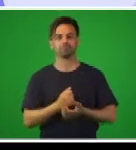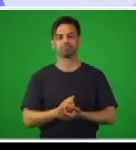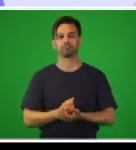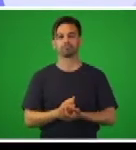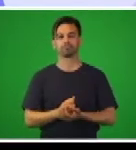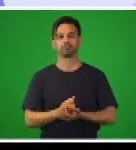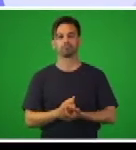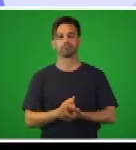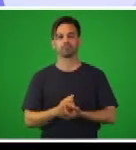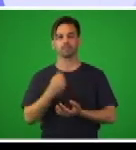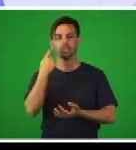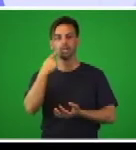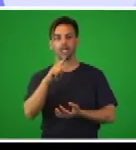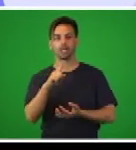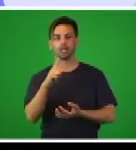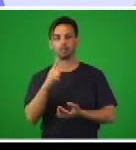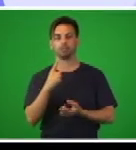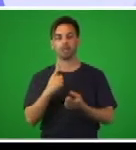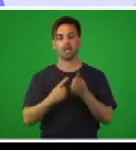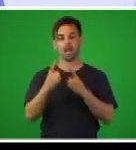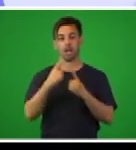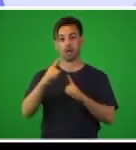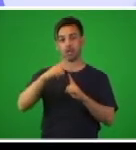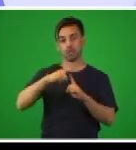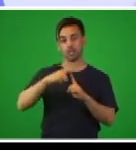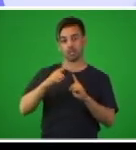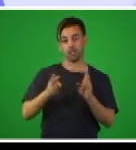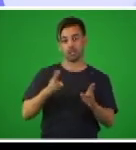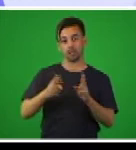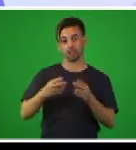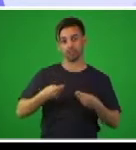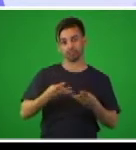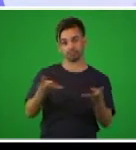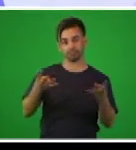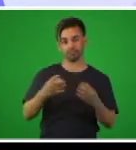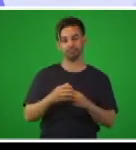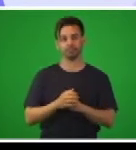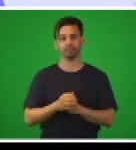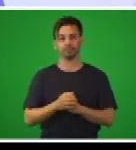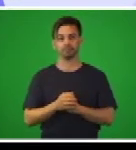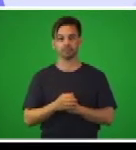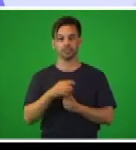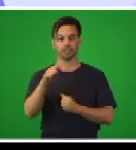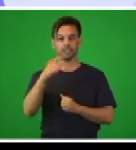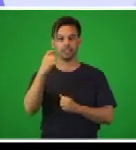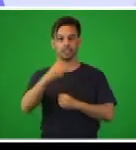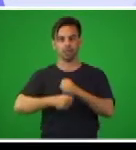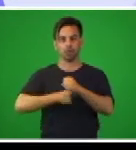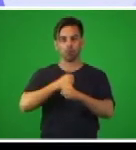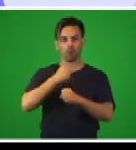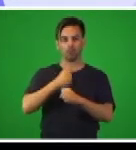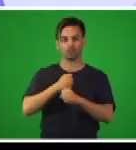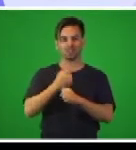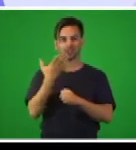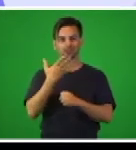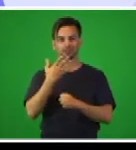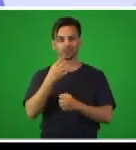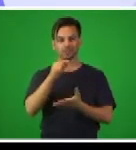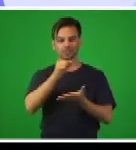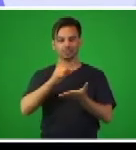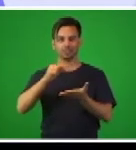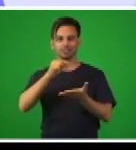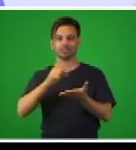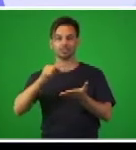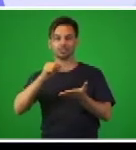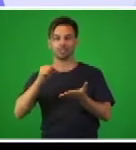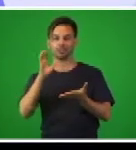y también les vamos a estar asignando algunas tareas con este material y su lápiz que nos acompaña siempre para